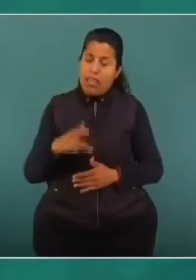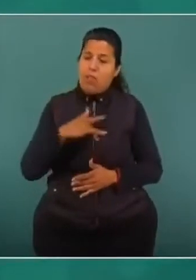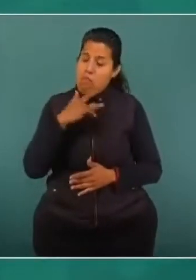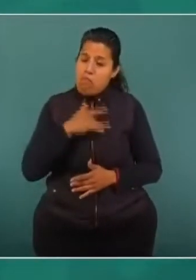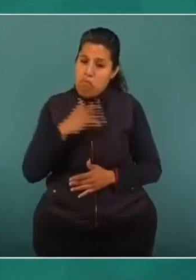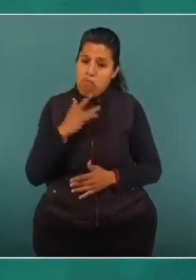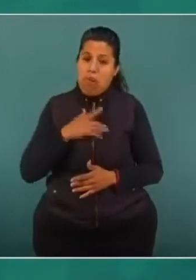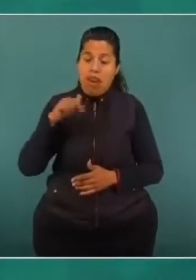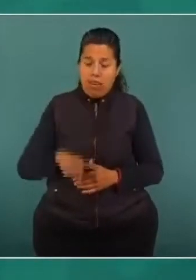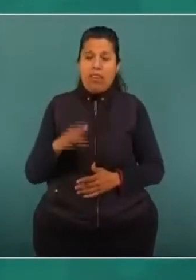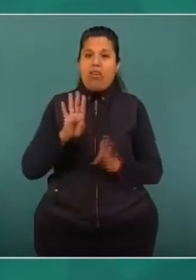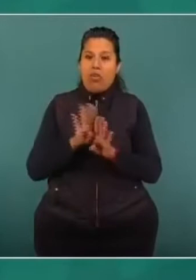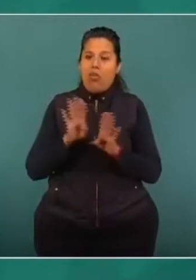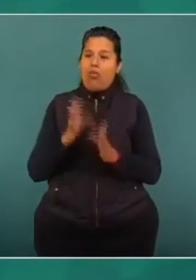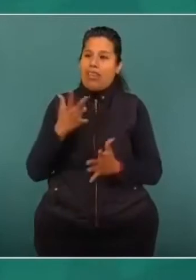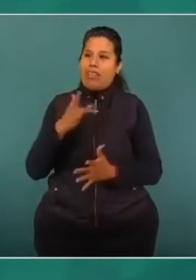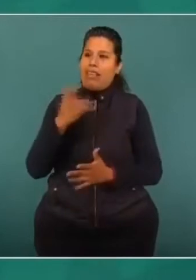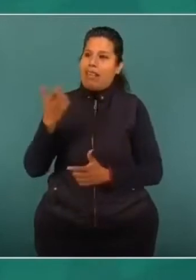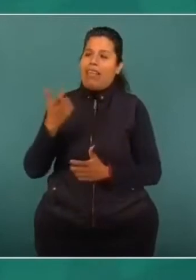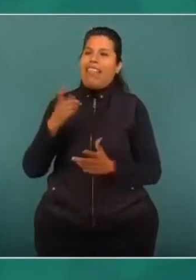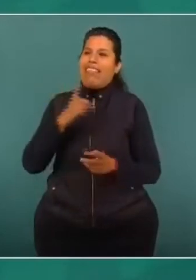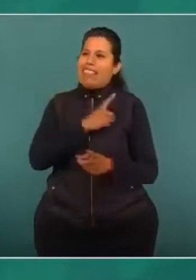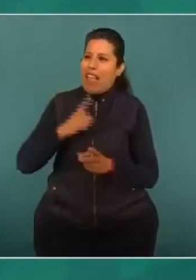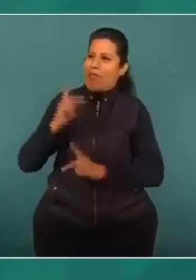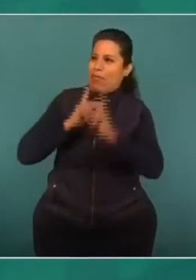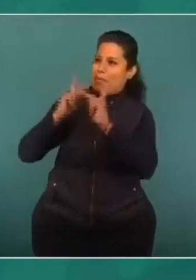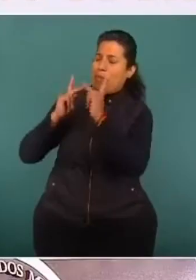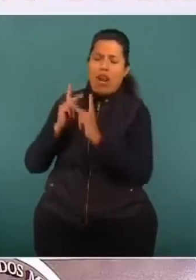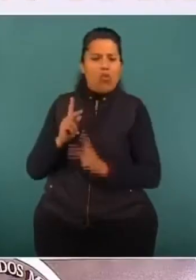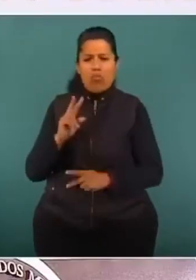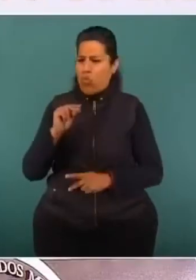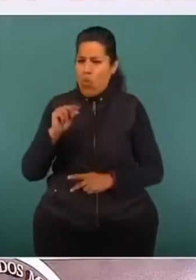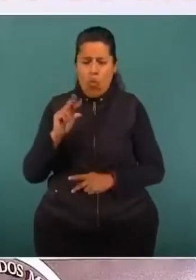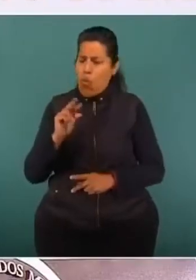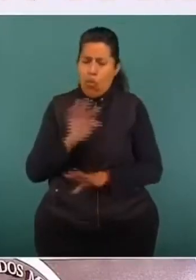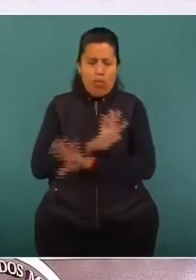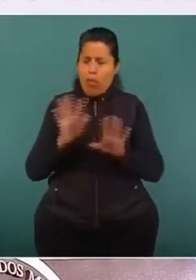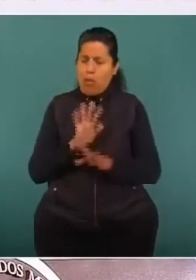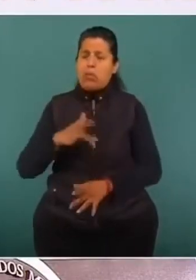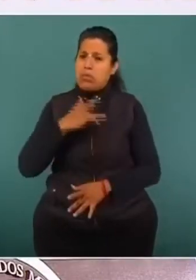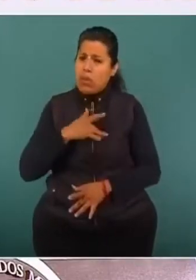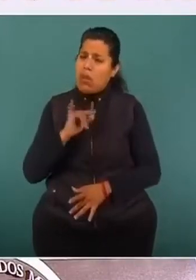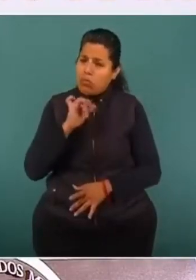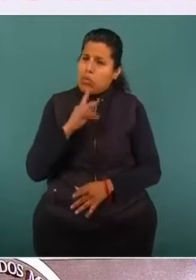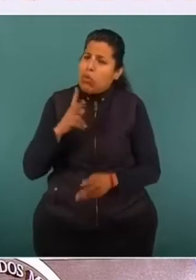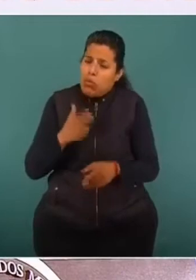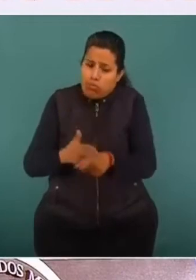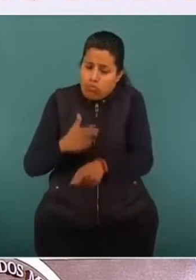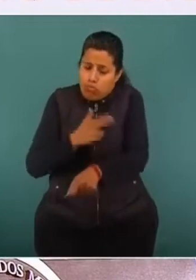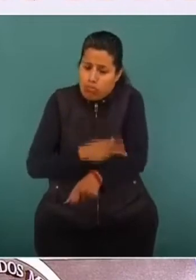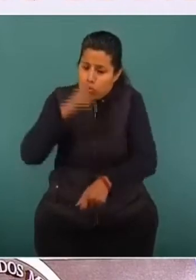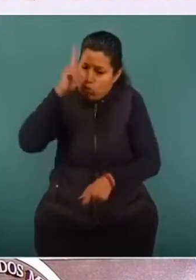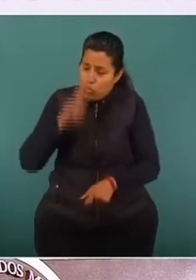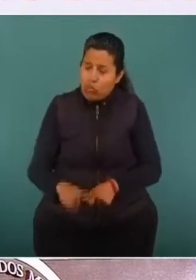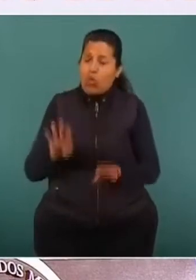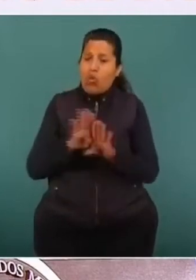hemos endeudado con un solo centavo al Estado. Contrario a ello, hemos honrado el servicio de